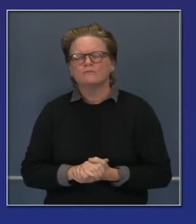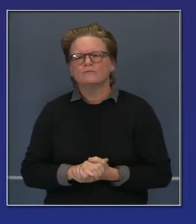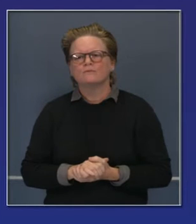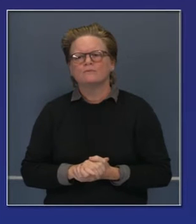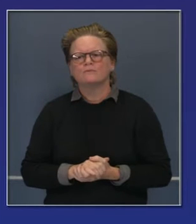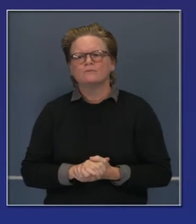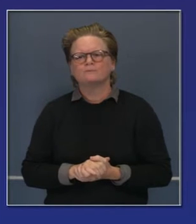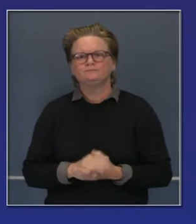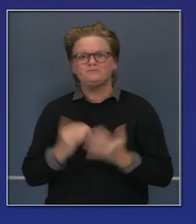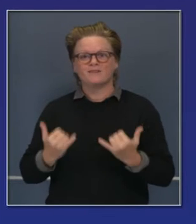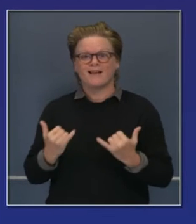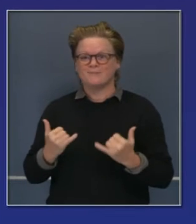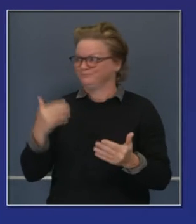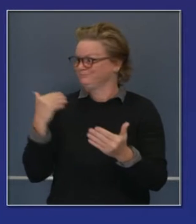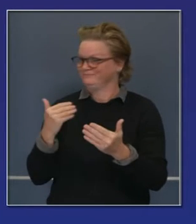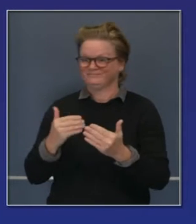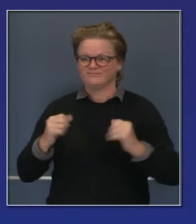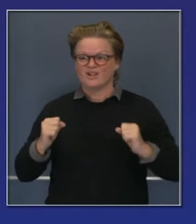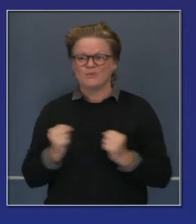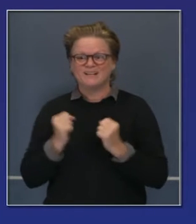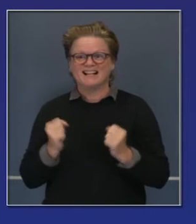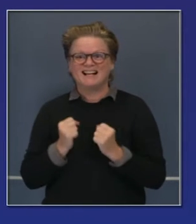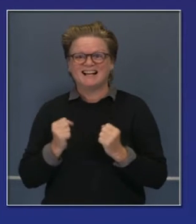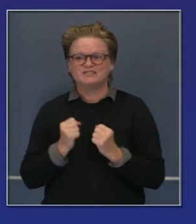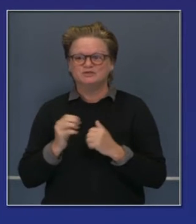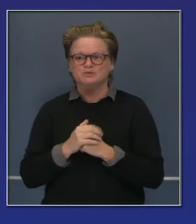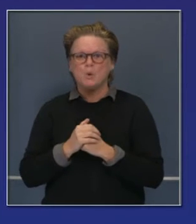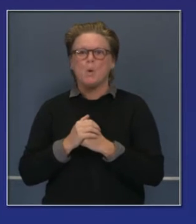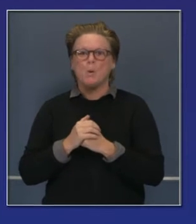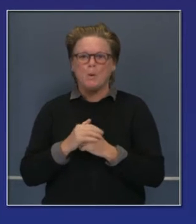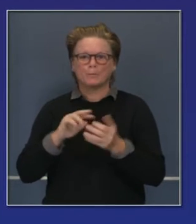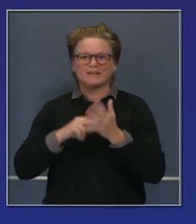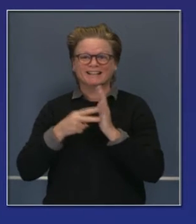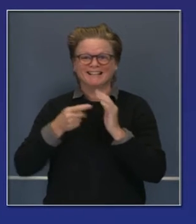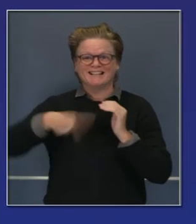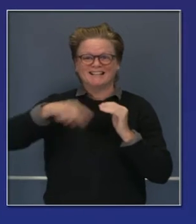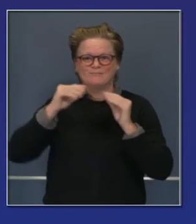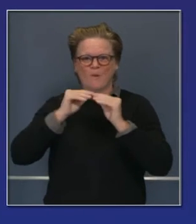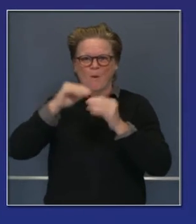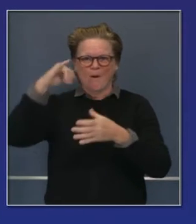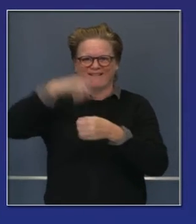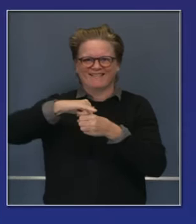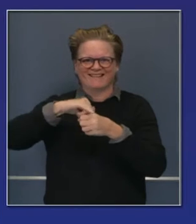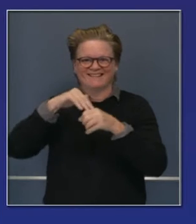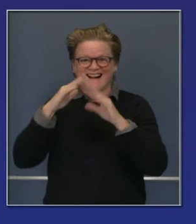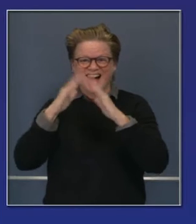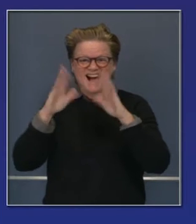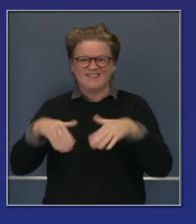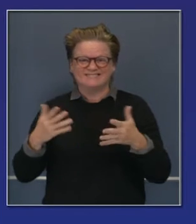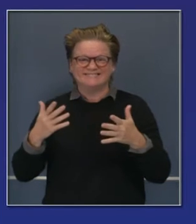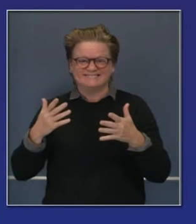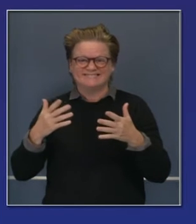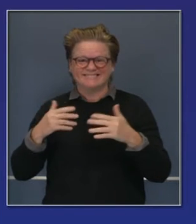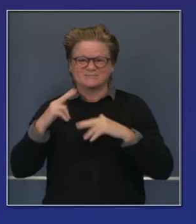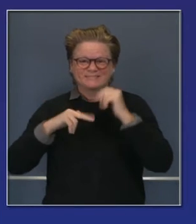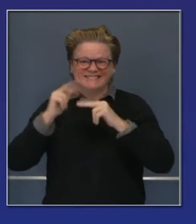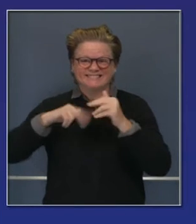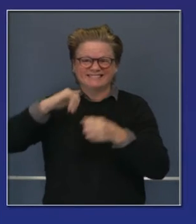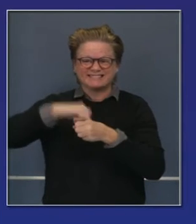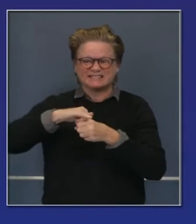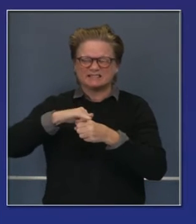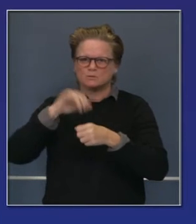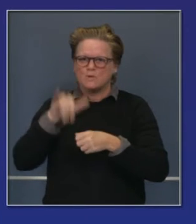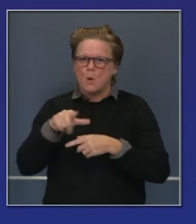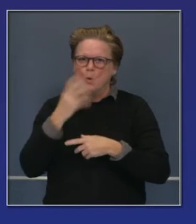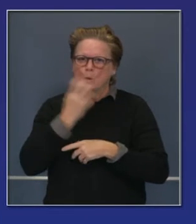al entrar a interiores, cuando se reúne la gente más y más en interiores, sus casas, al ver